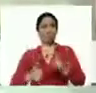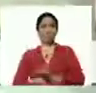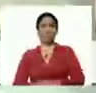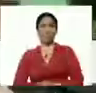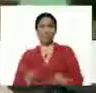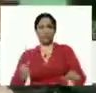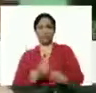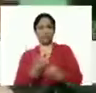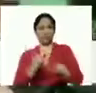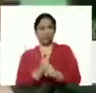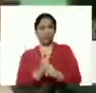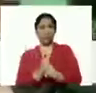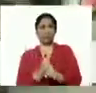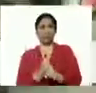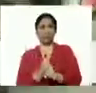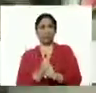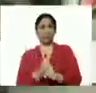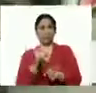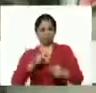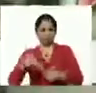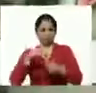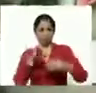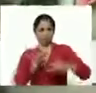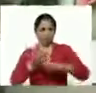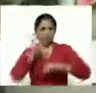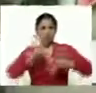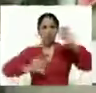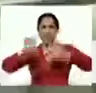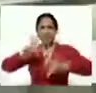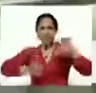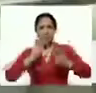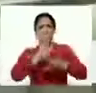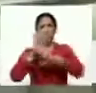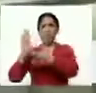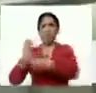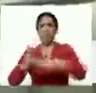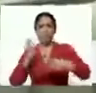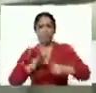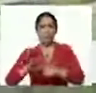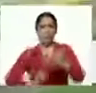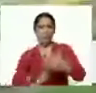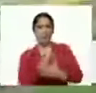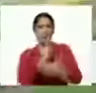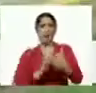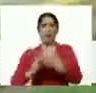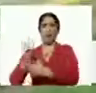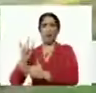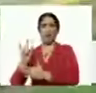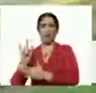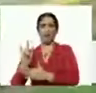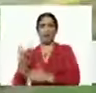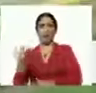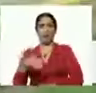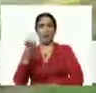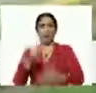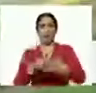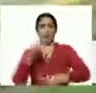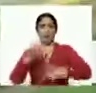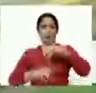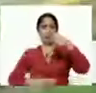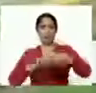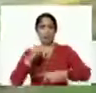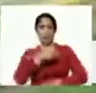trabajar con bioinsumos, como biofertilizantes, buscando optimizar los recursos y ser eficientes. Más de 1.000 productores.